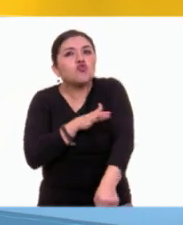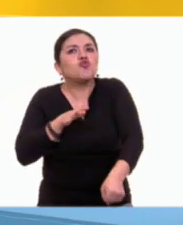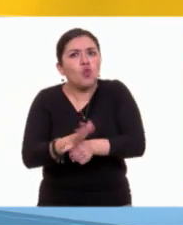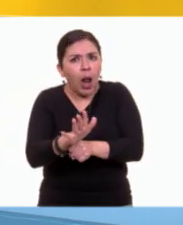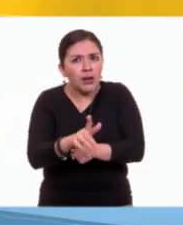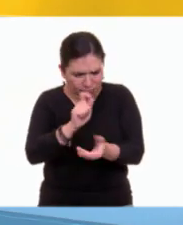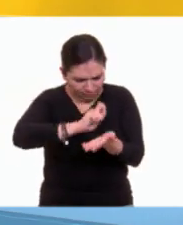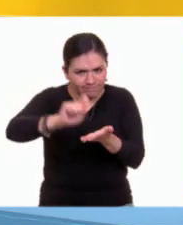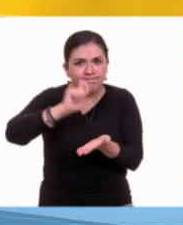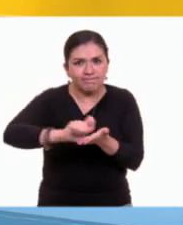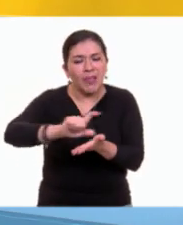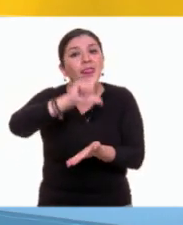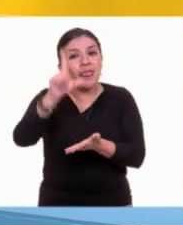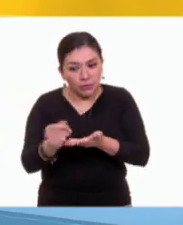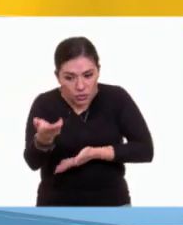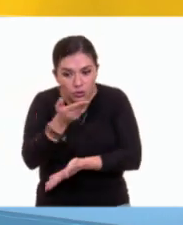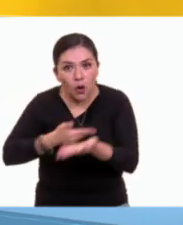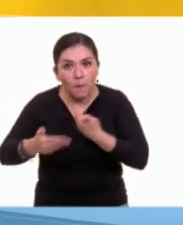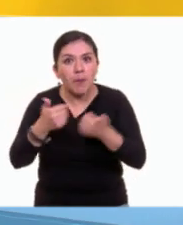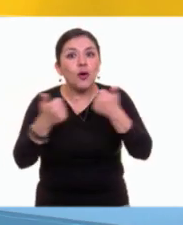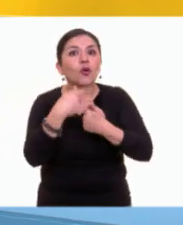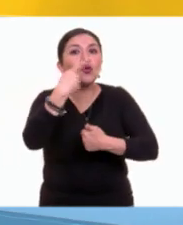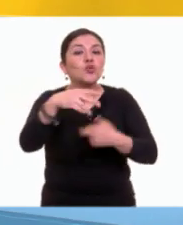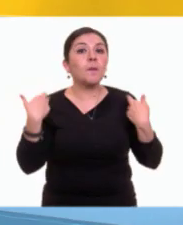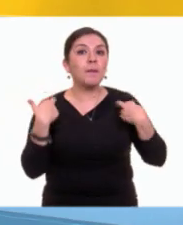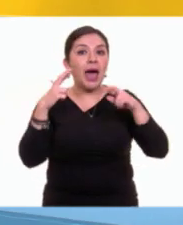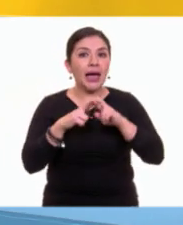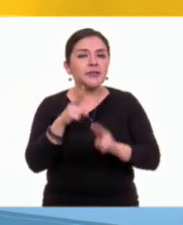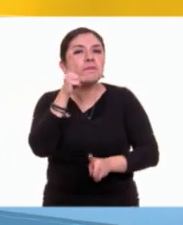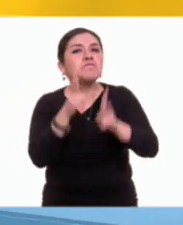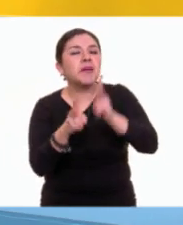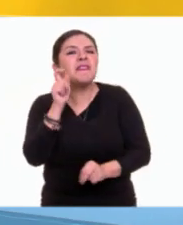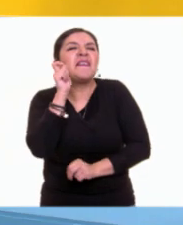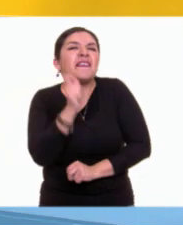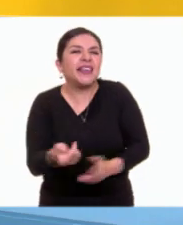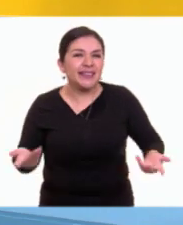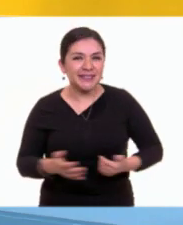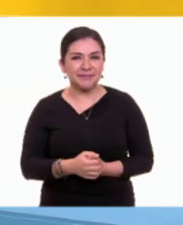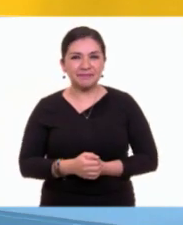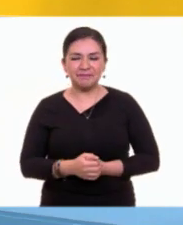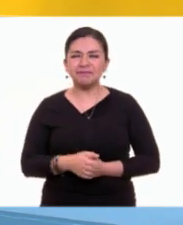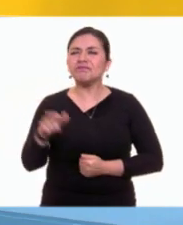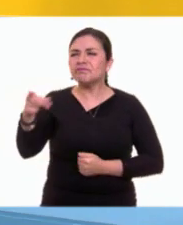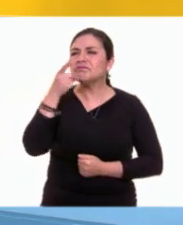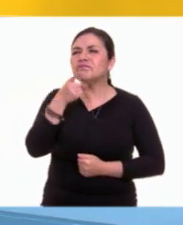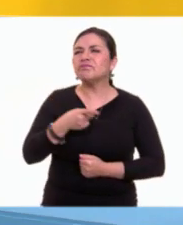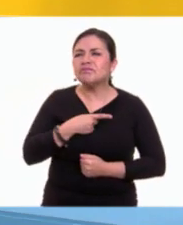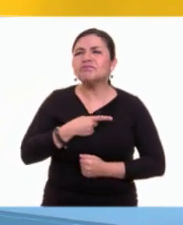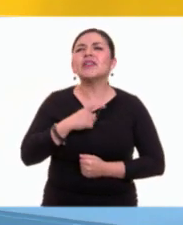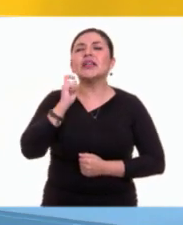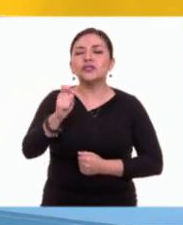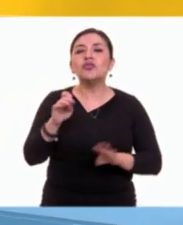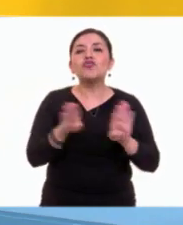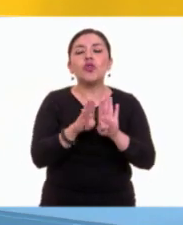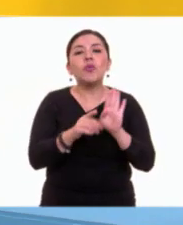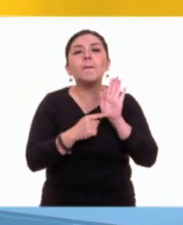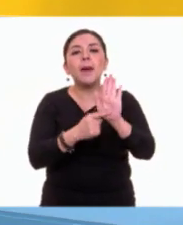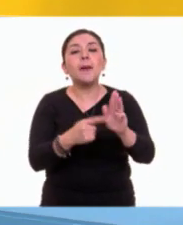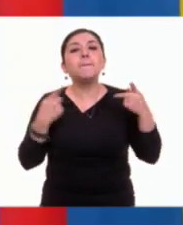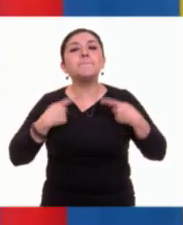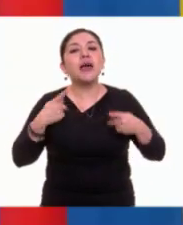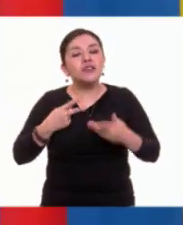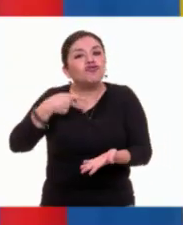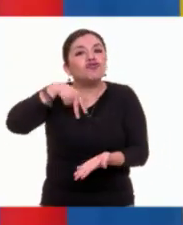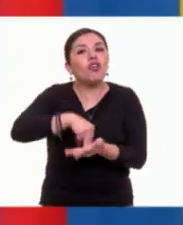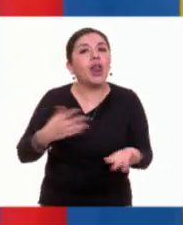Escríbanlo. Luego compartan sus conclusiones con su profesor y familia. Juan Carlos, ¿qué me dices sobre la presentación del personaje?